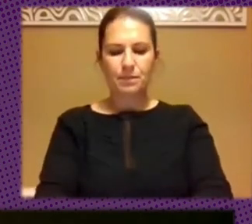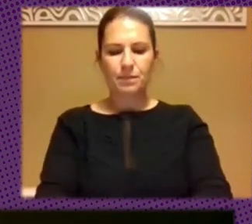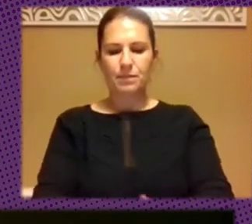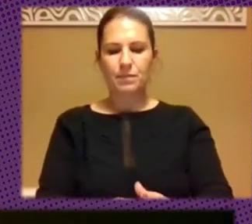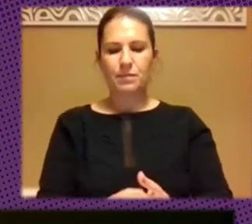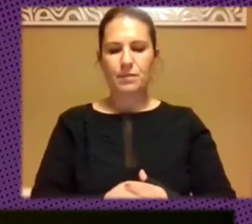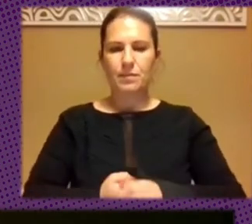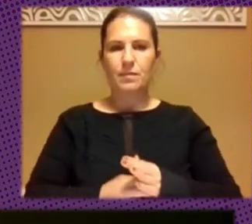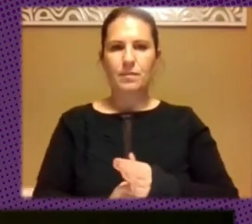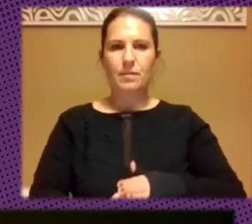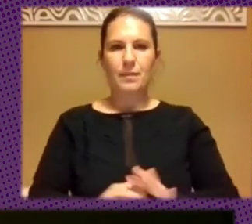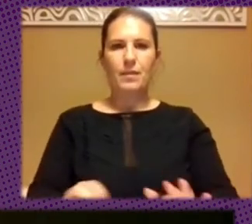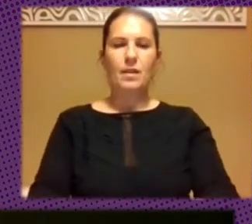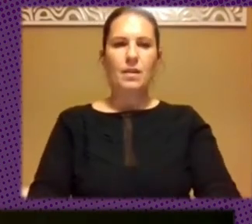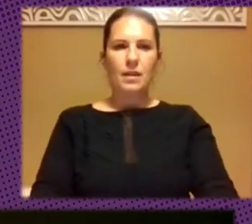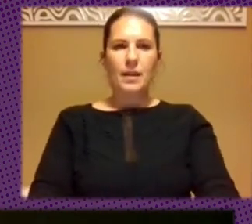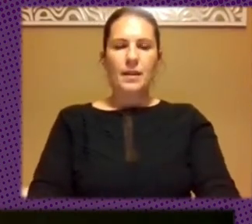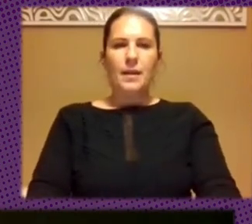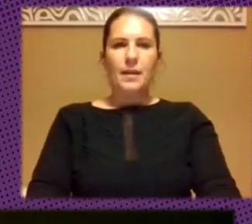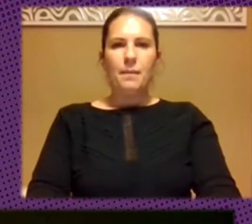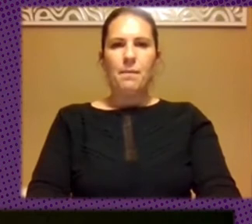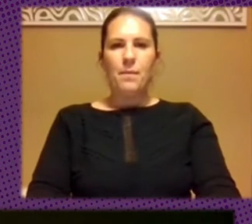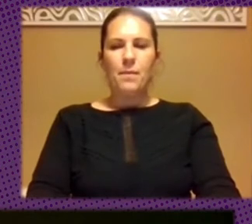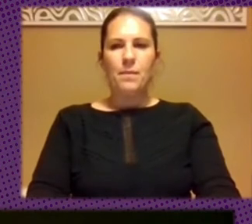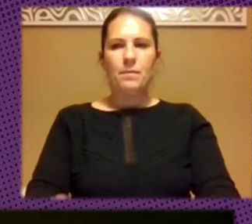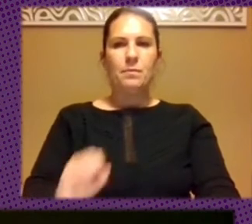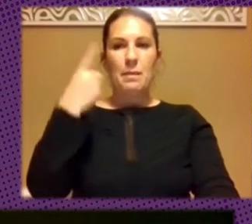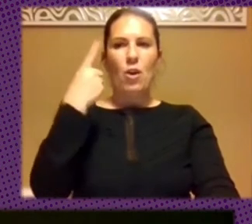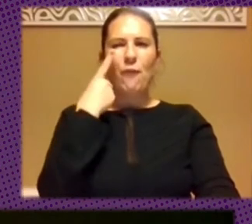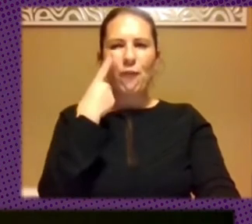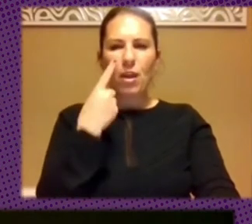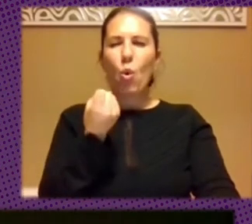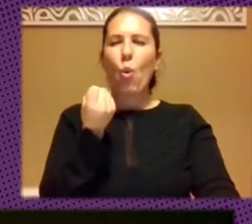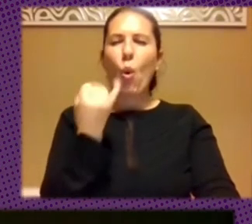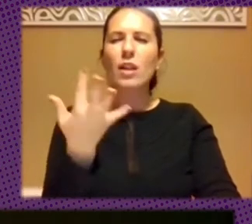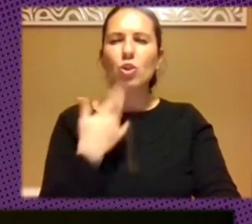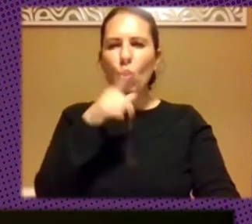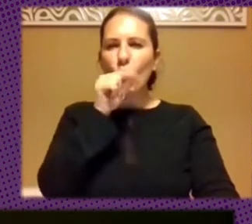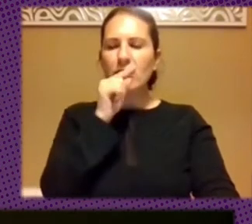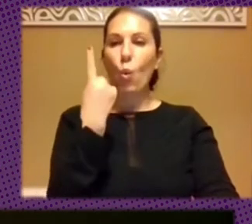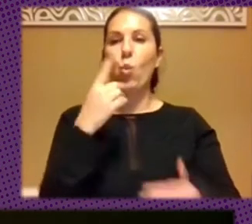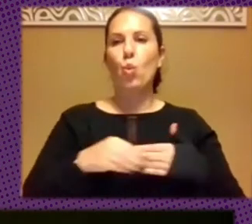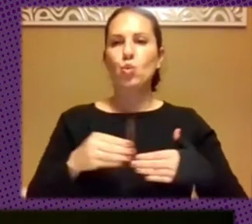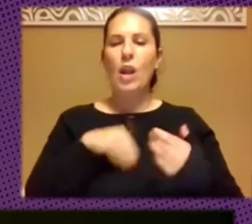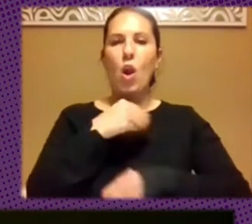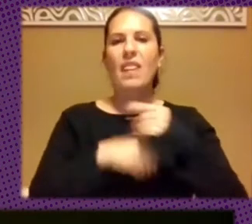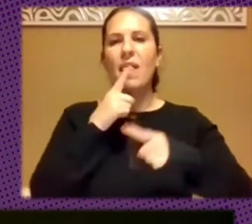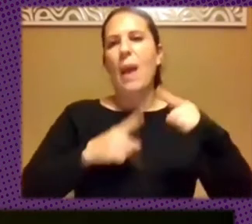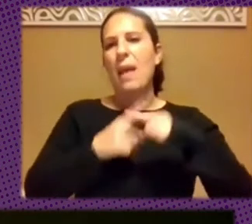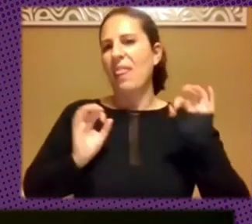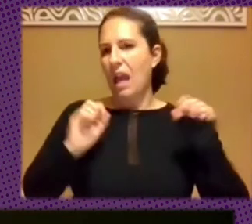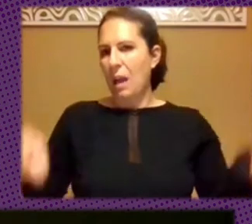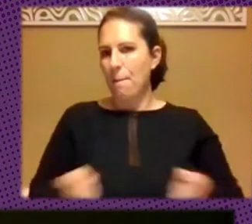Y, bueno, lo primero fue mirar cuántos tweets hacía un usuario en media en esta campaña,